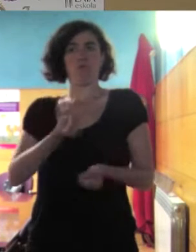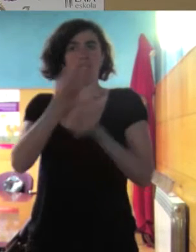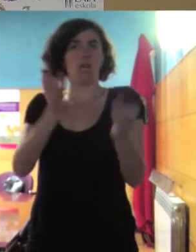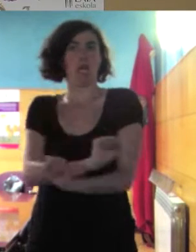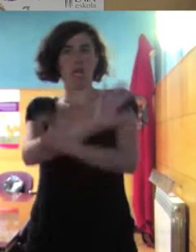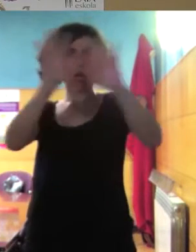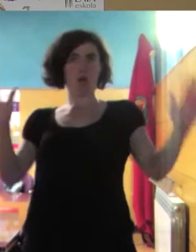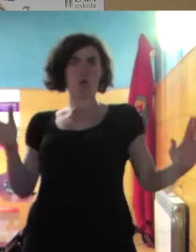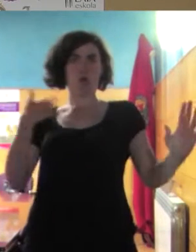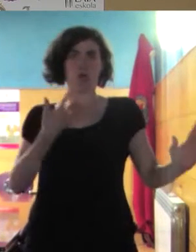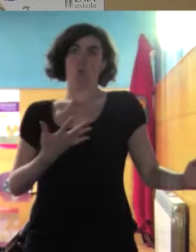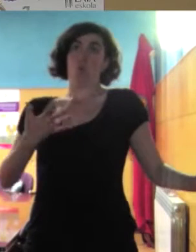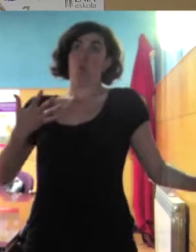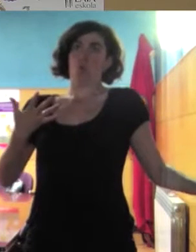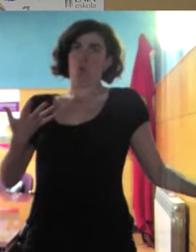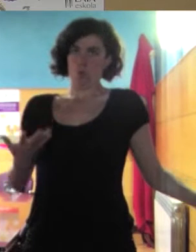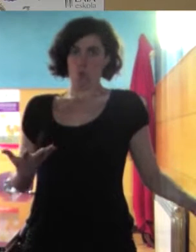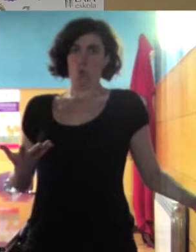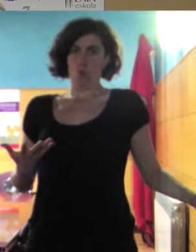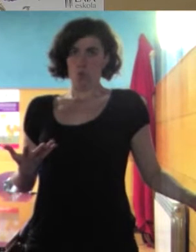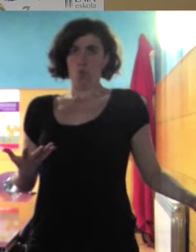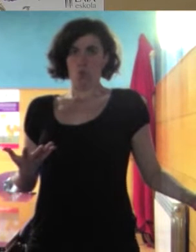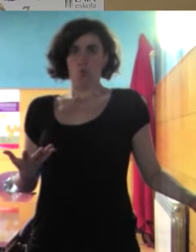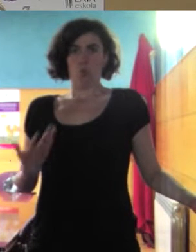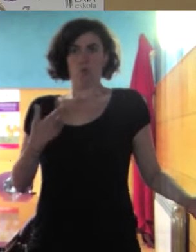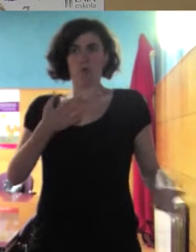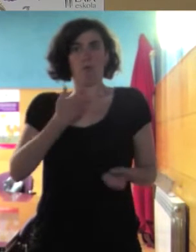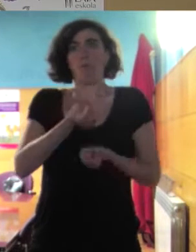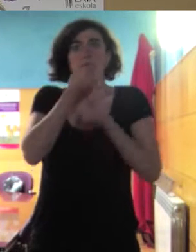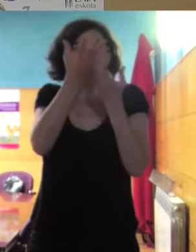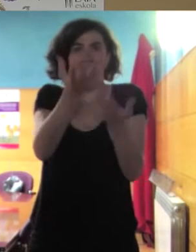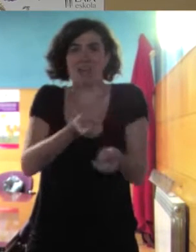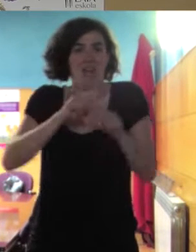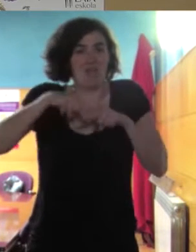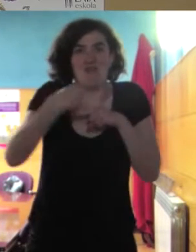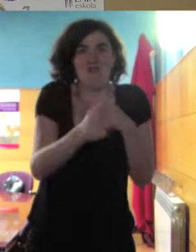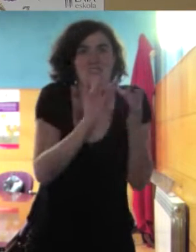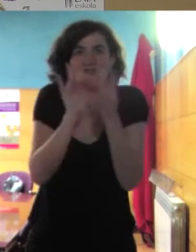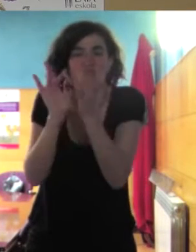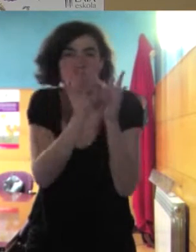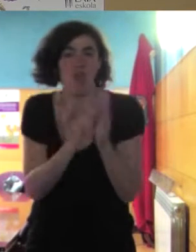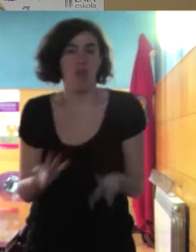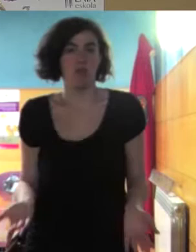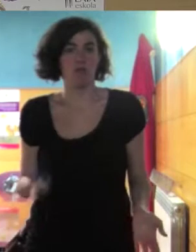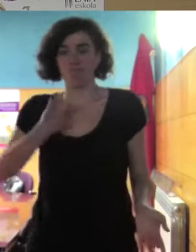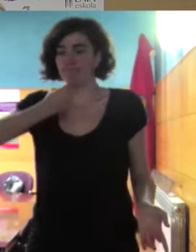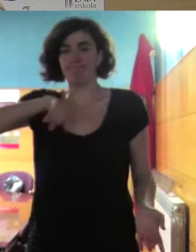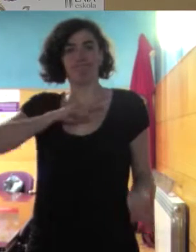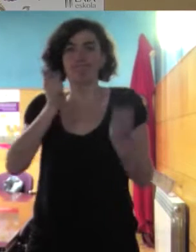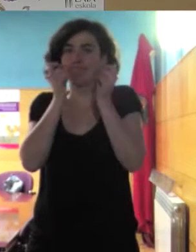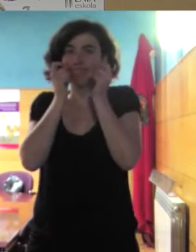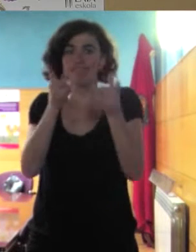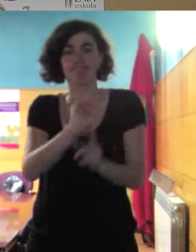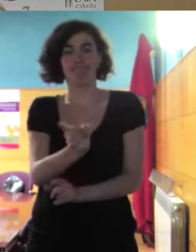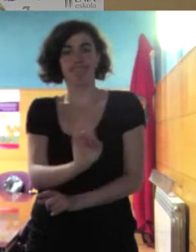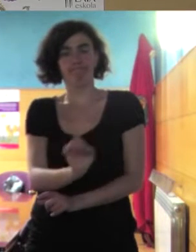decimos uff parece fuerte ¿no? pues este tipo de mensajes están presentes en todo momento y no somos conscientes de ellos